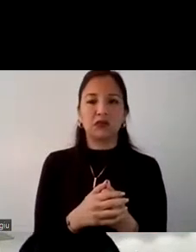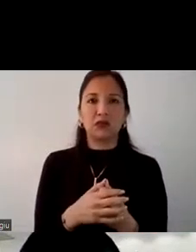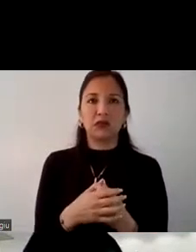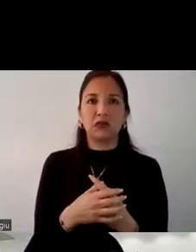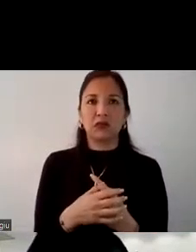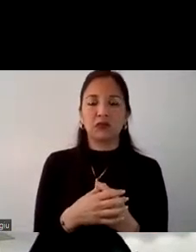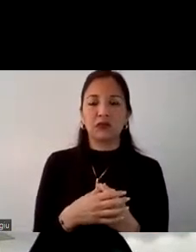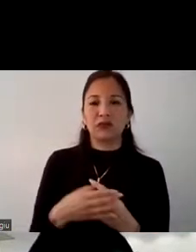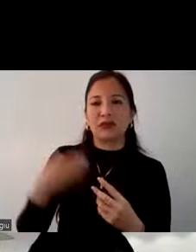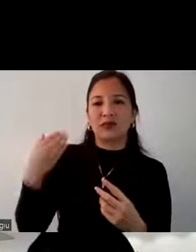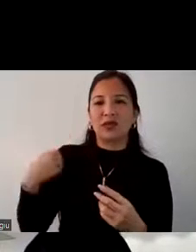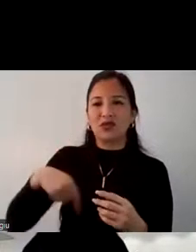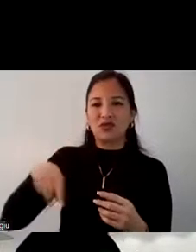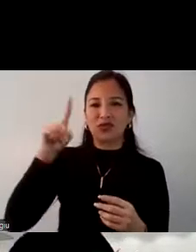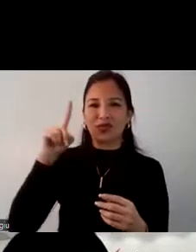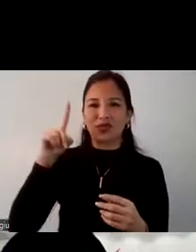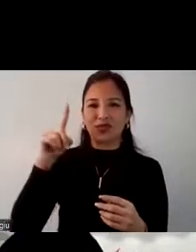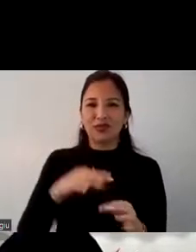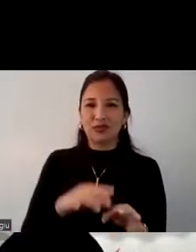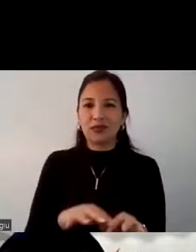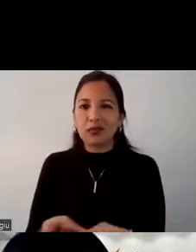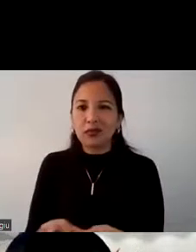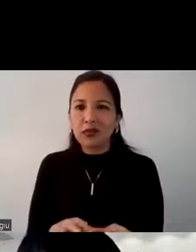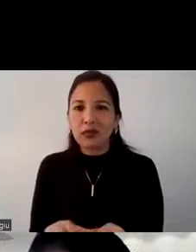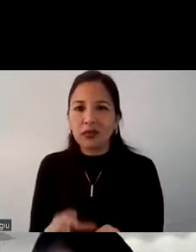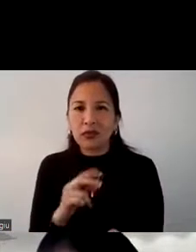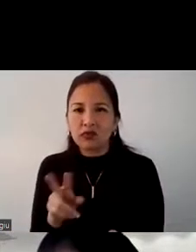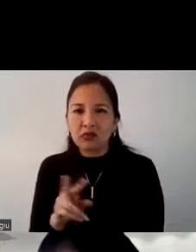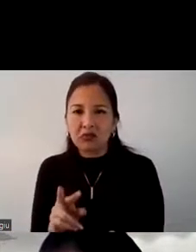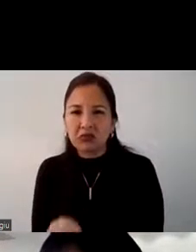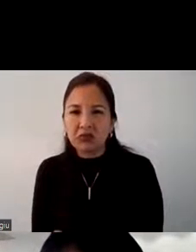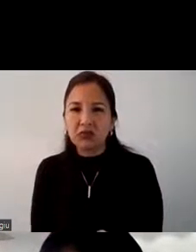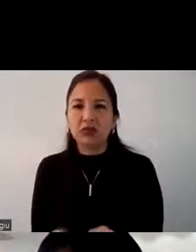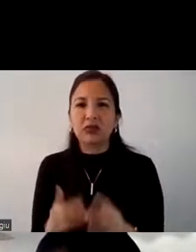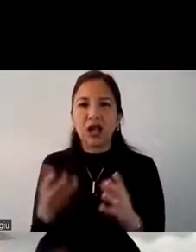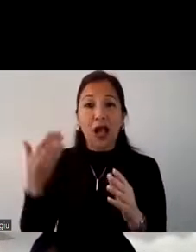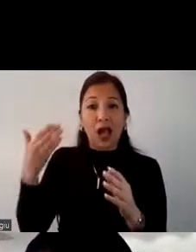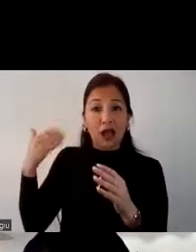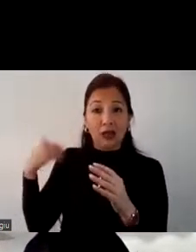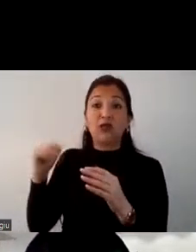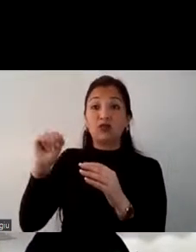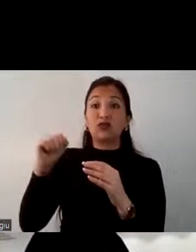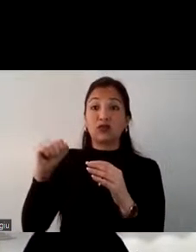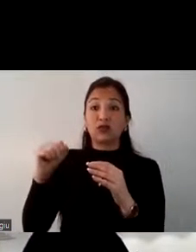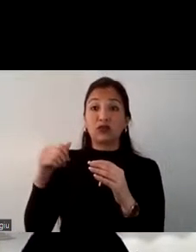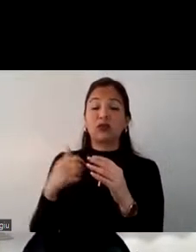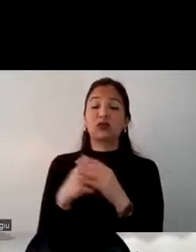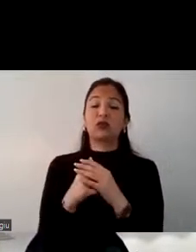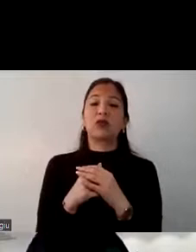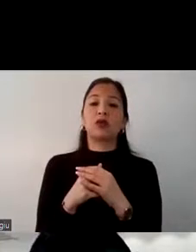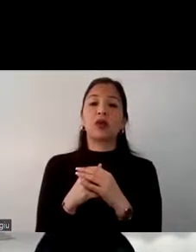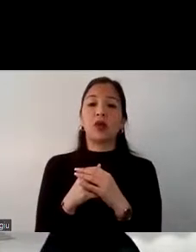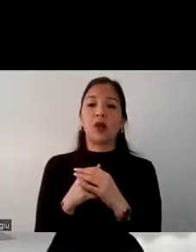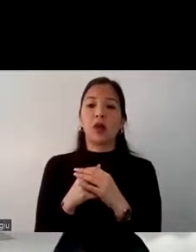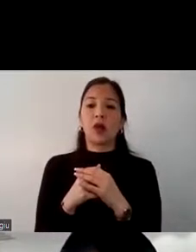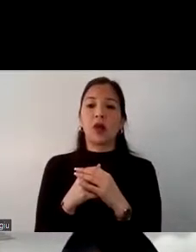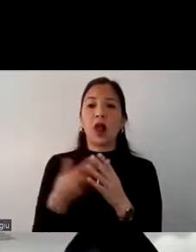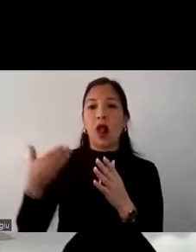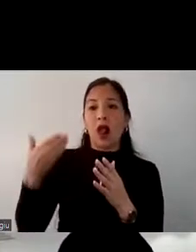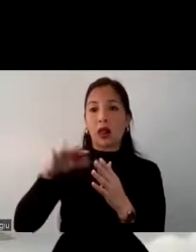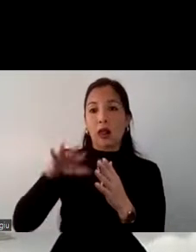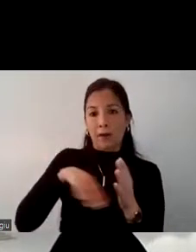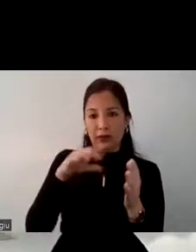tanto a hacerlo por cuenta propia o separado cosa que veíamos ese escenario muy al revés antes de la pandemia